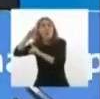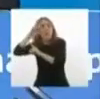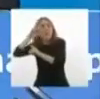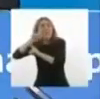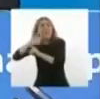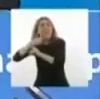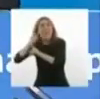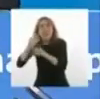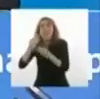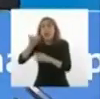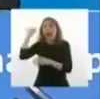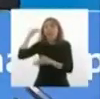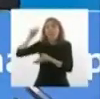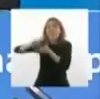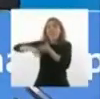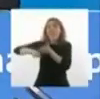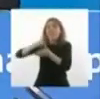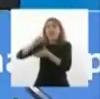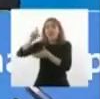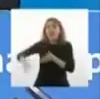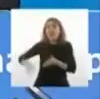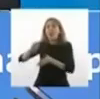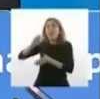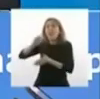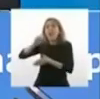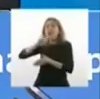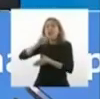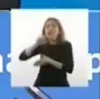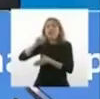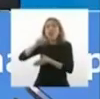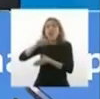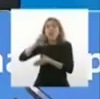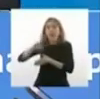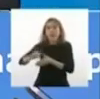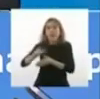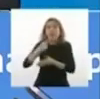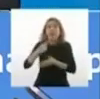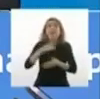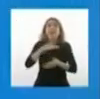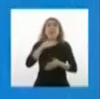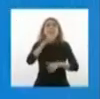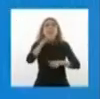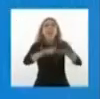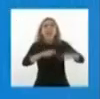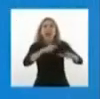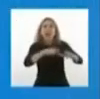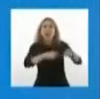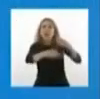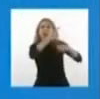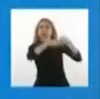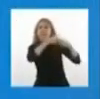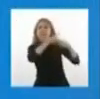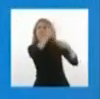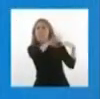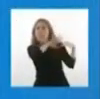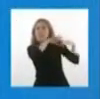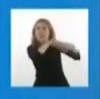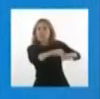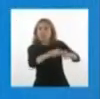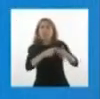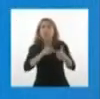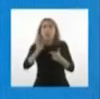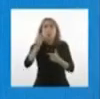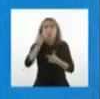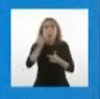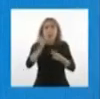documental de dos barquitos poniéndole y ver nacer así un argentino. O sea, cosa que no va a suceder. Por supuesto, pero como diría Octavio Paz. Yupi,